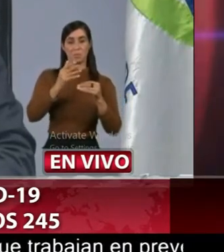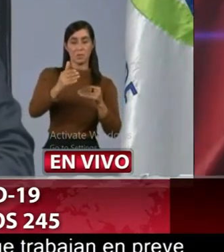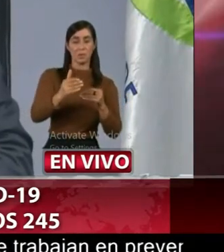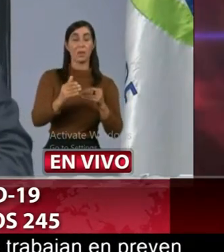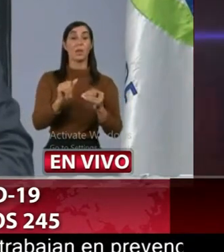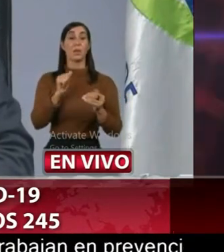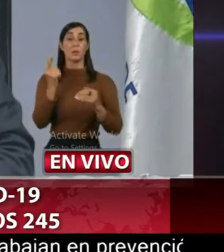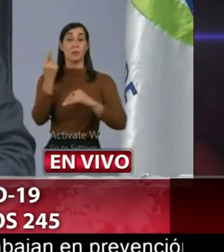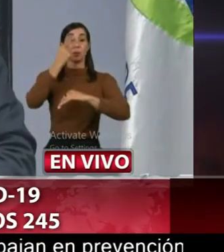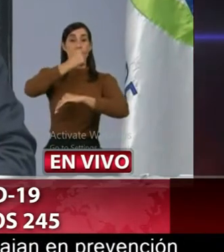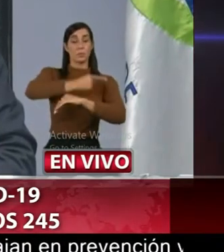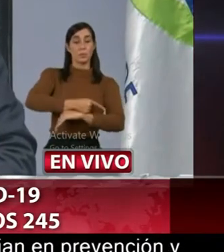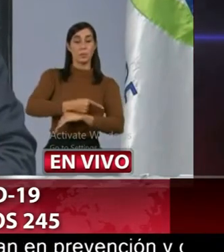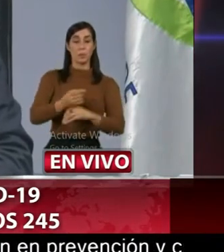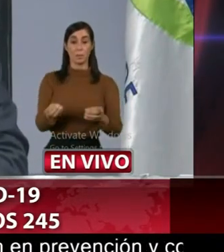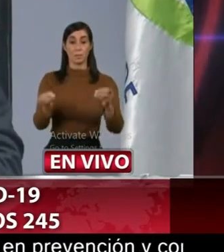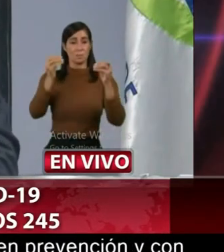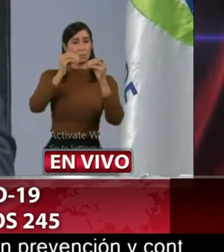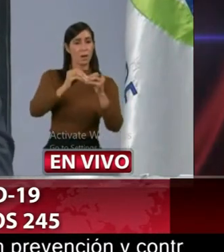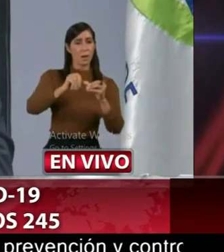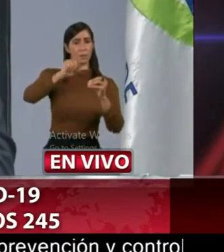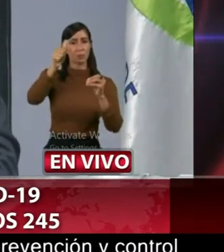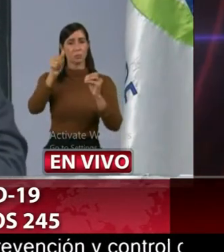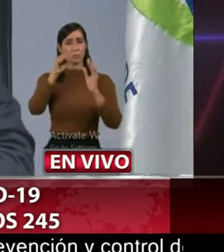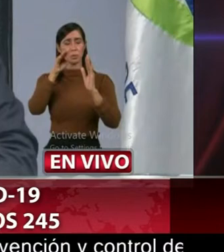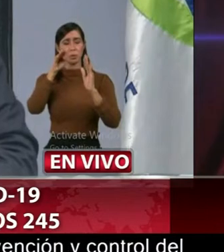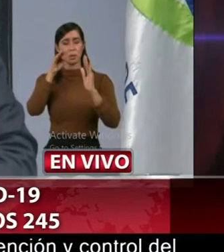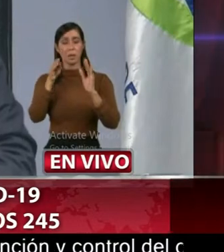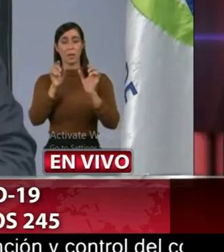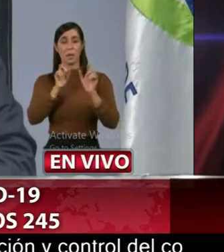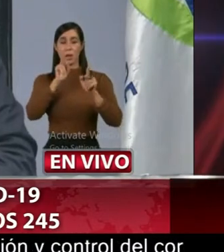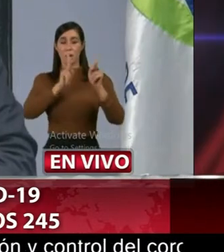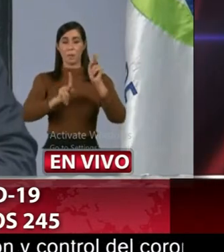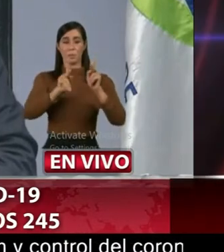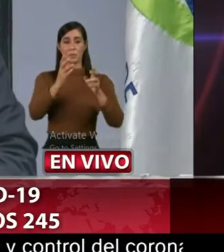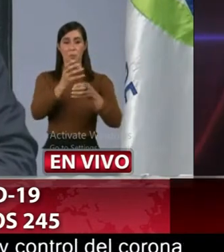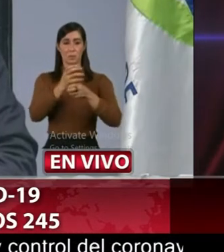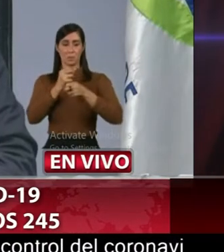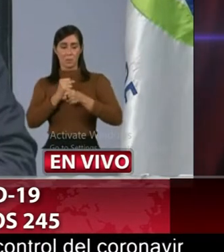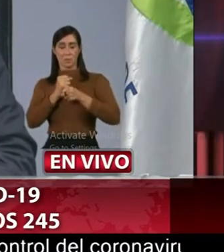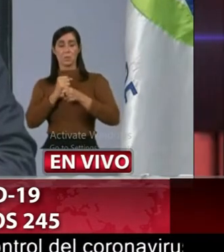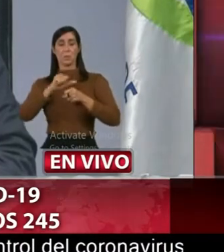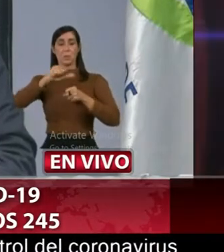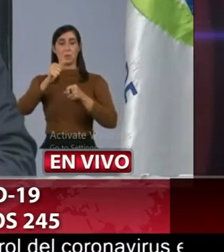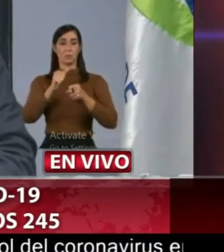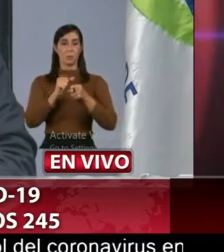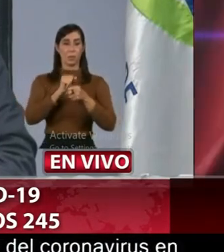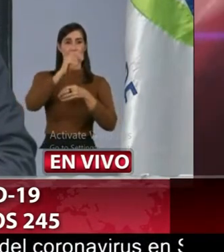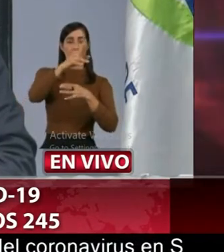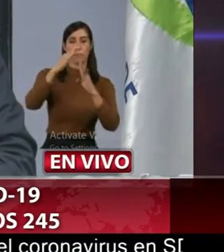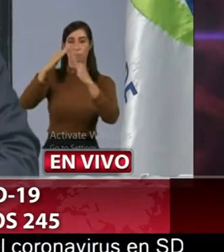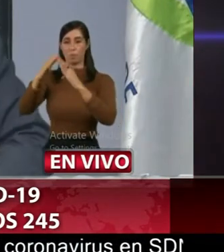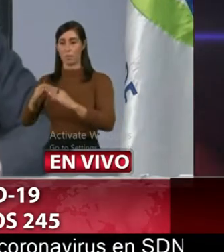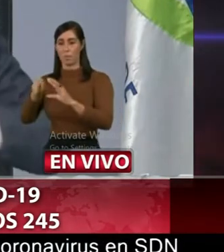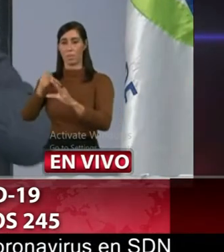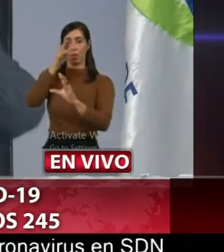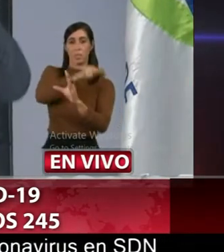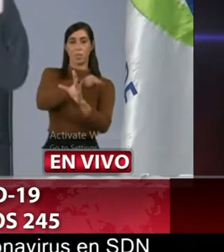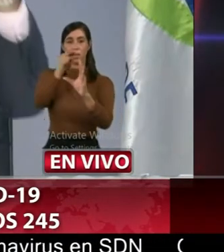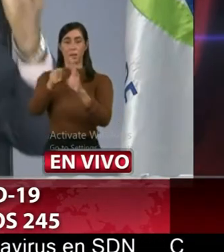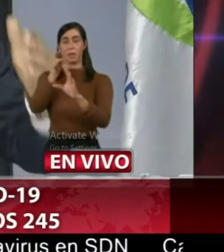día se produce un flujo masivo otro día se recoge la gente vamos a hacer un pronóstico sobre el